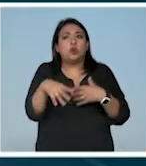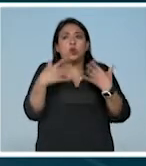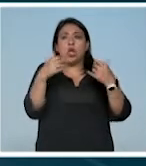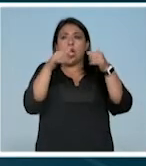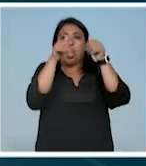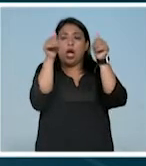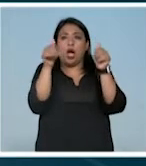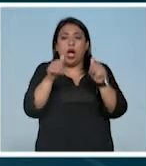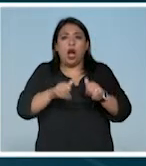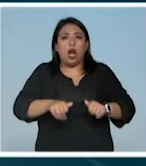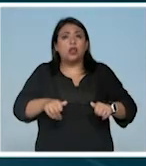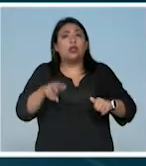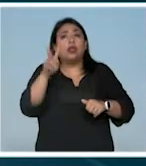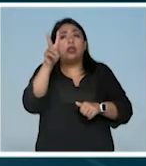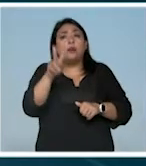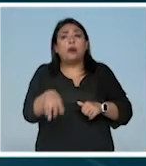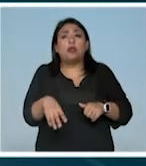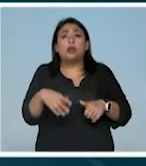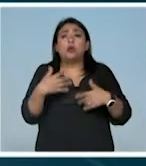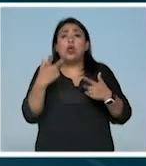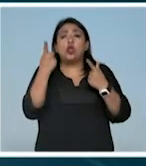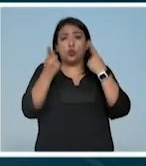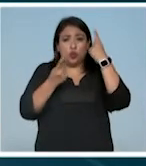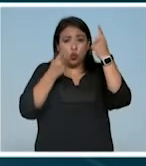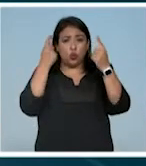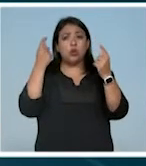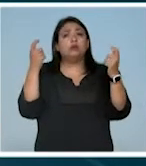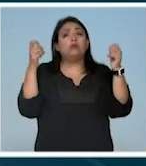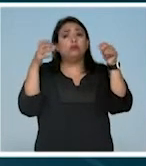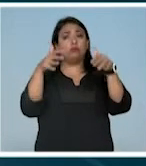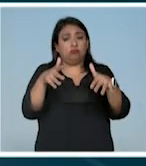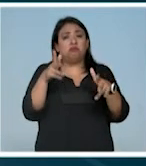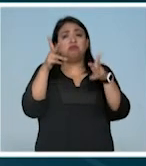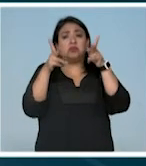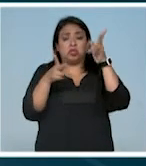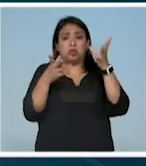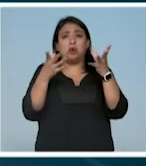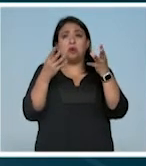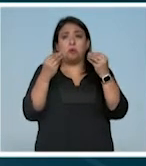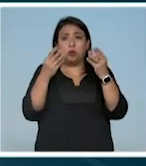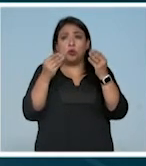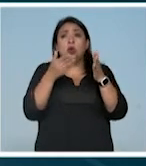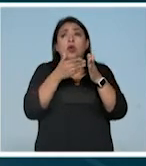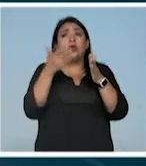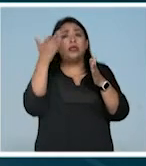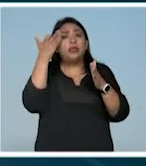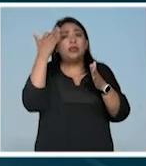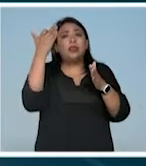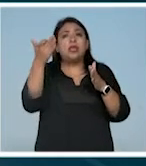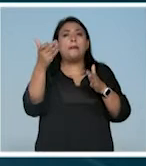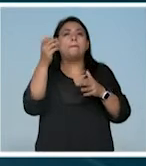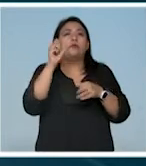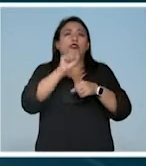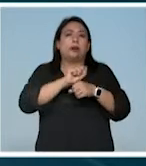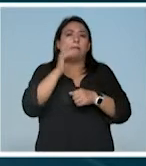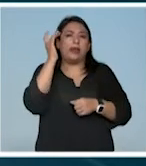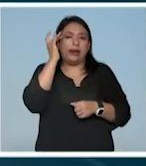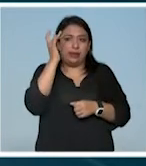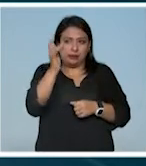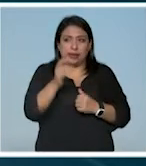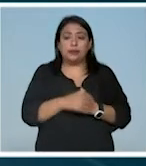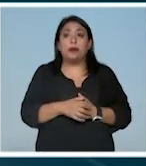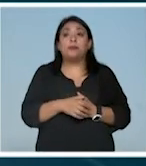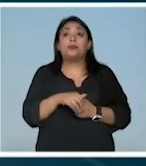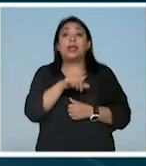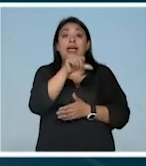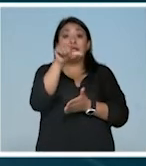arte y un verdadero producto turístico que es muy visitado sobre todo en los tiempos de Semana Santa. En el